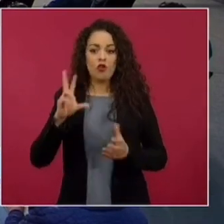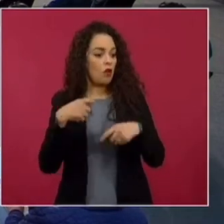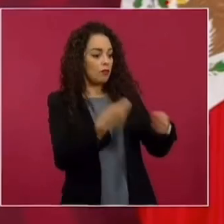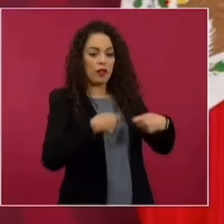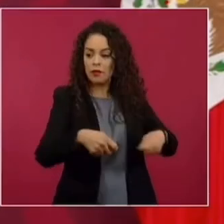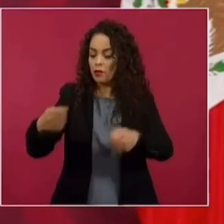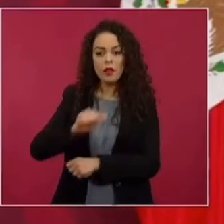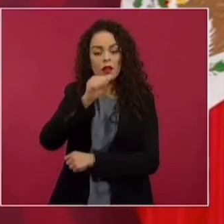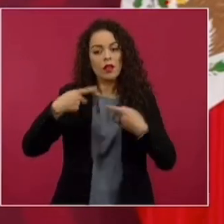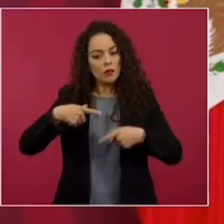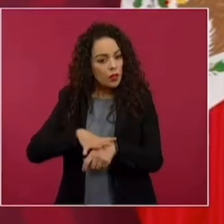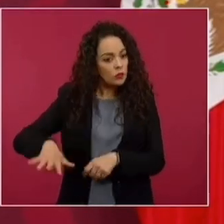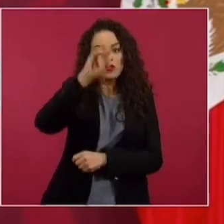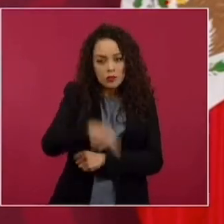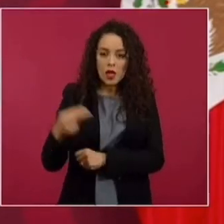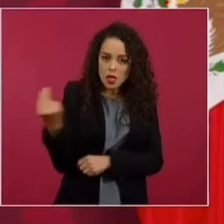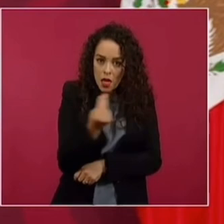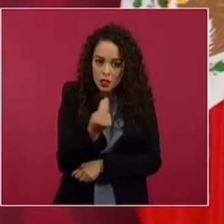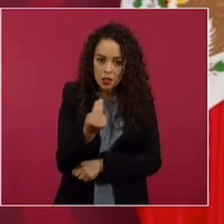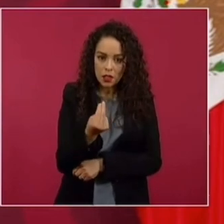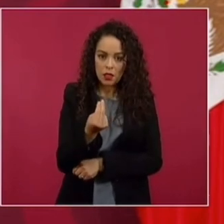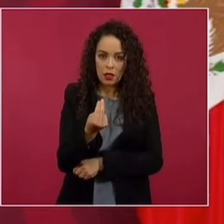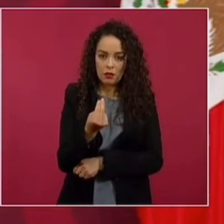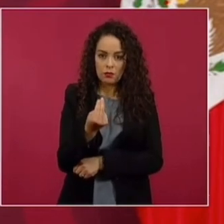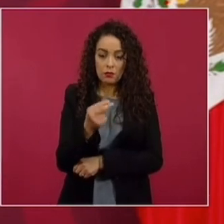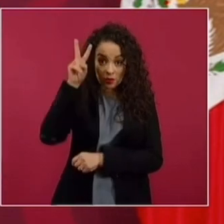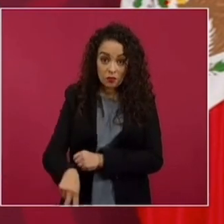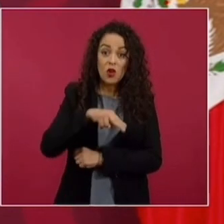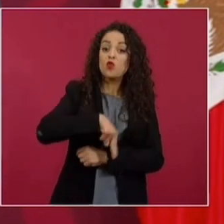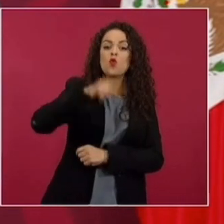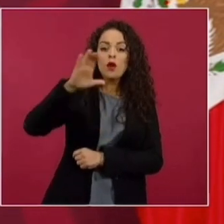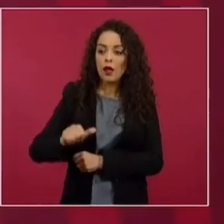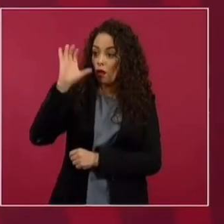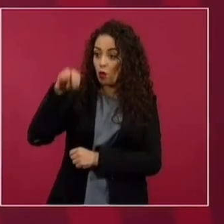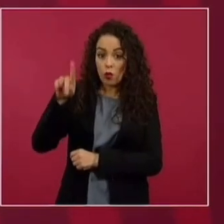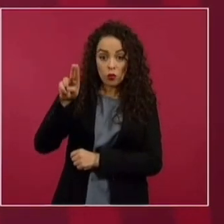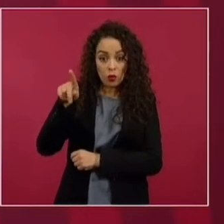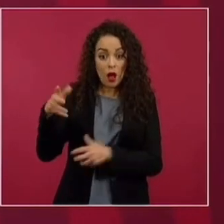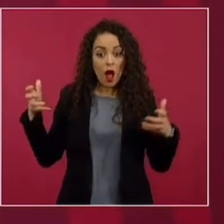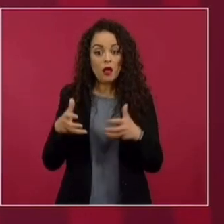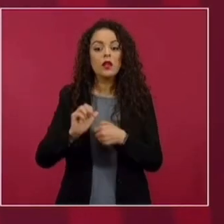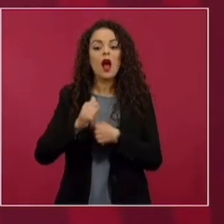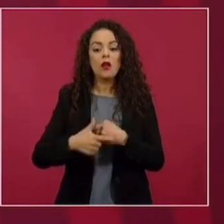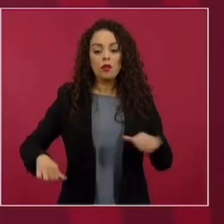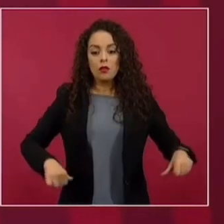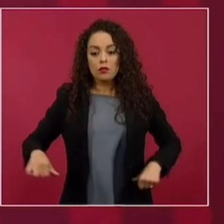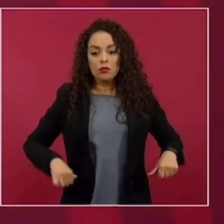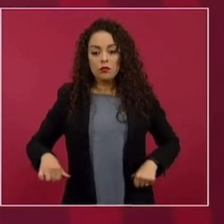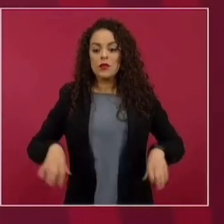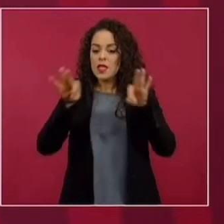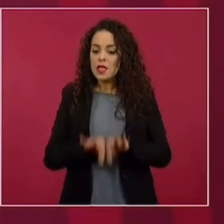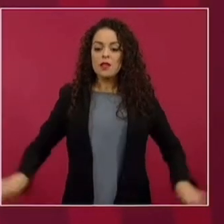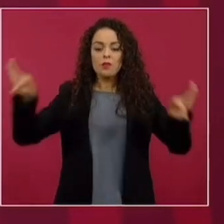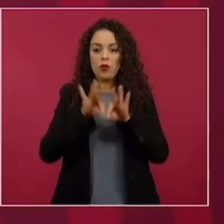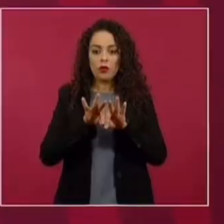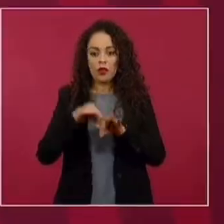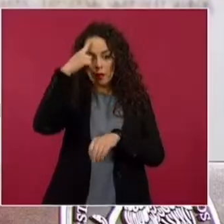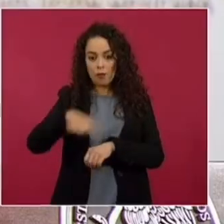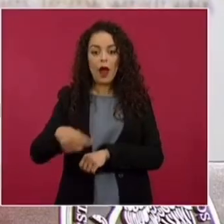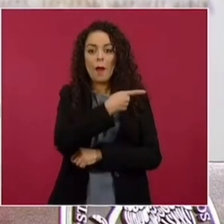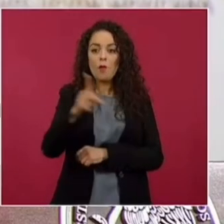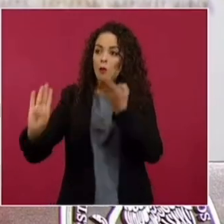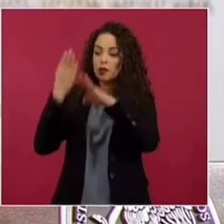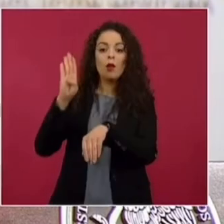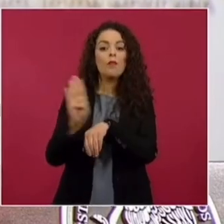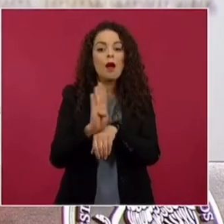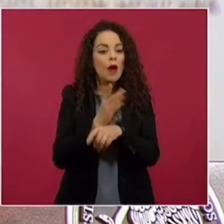nada a la gente que lo necesita. Nunca Naciones Unidas ha llevado a cabo una acción importante, trascendente en beneficio de los pobres